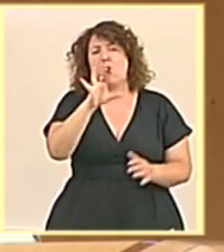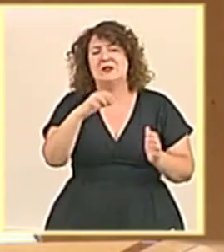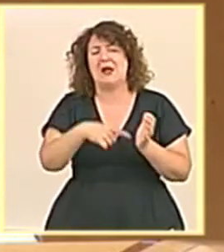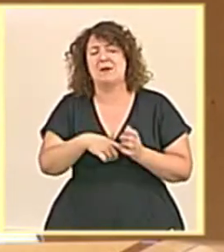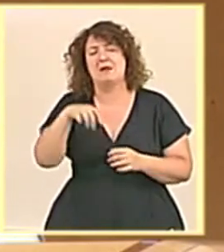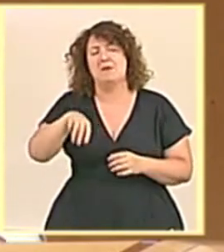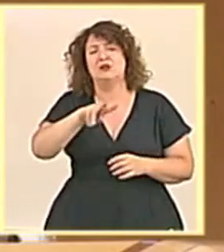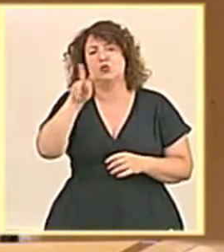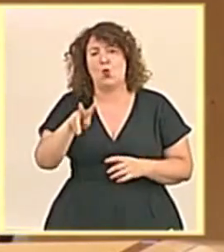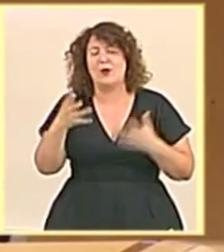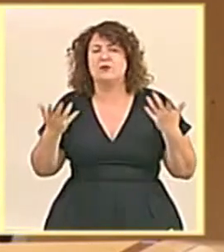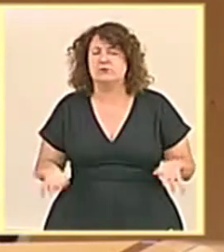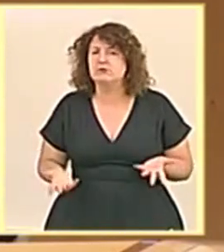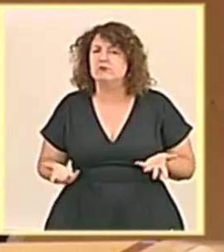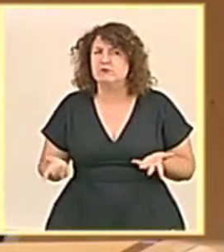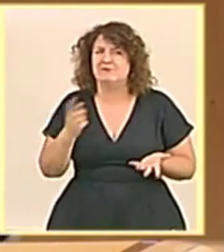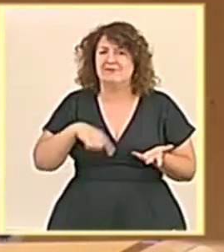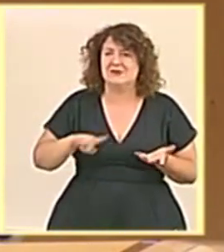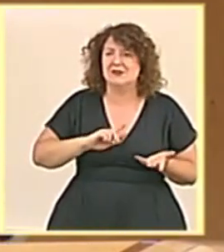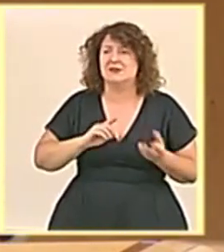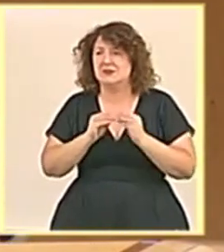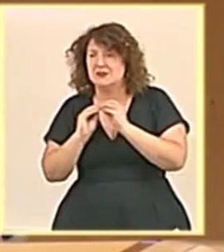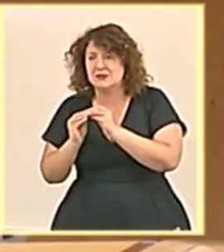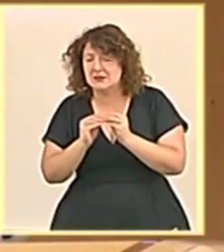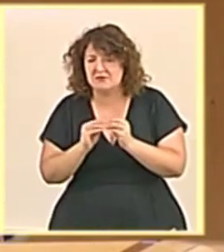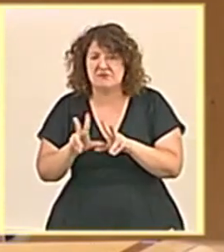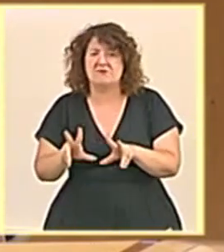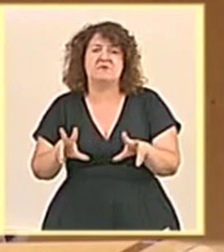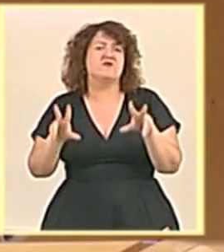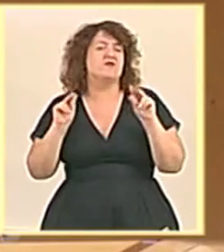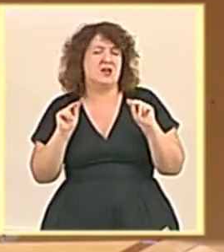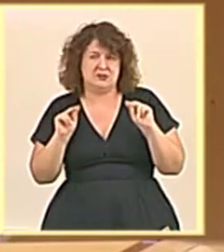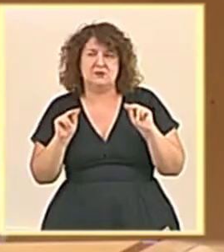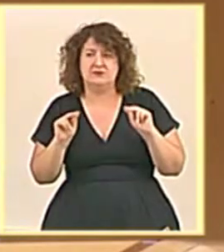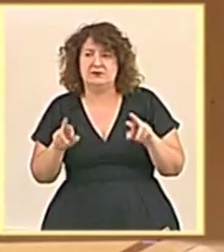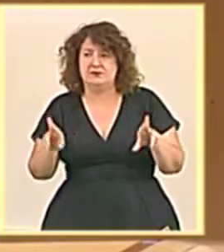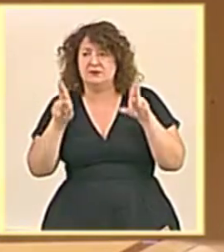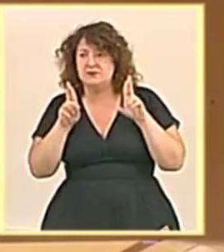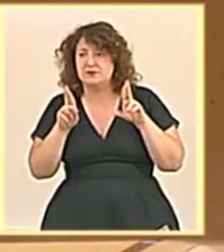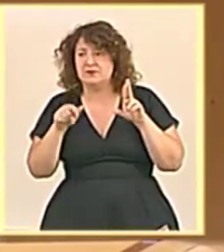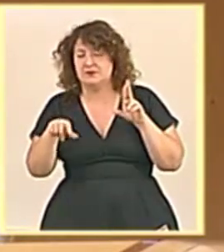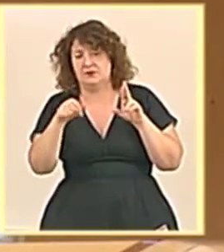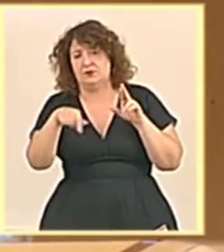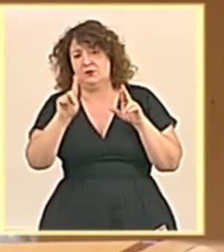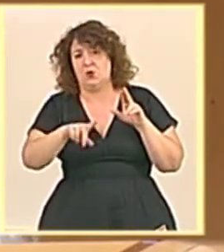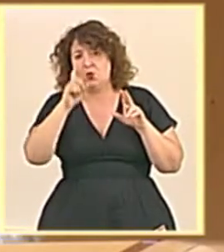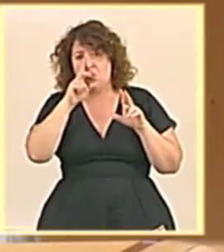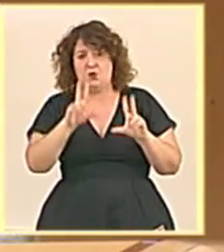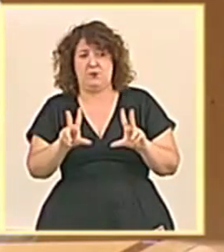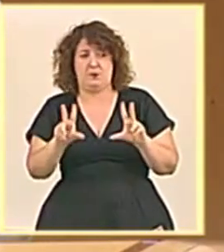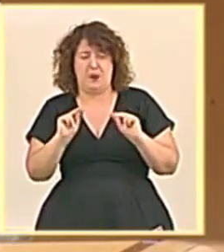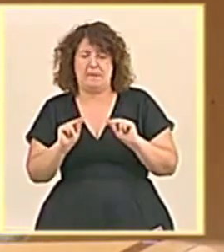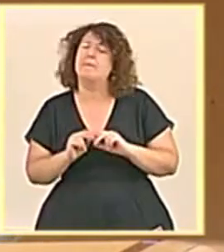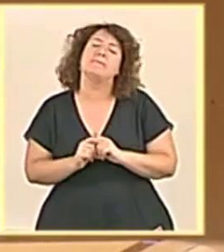cúbicos. Las actuaciones confiamos en que puedan estar terminadas, completadas a lo largo de este mes de junio.